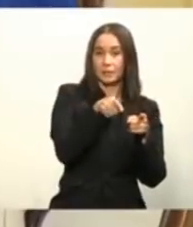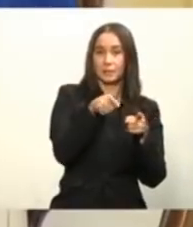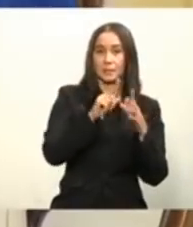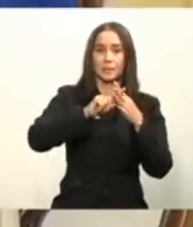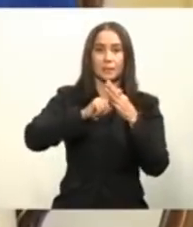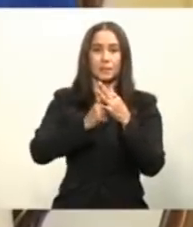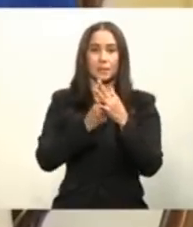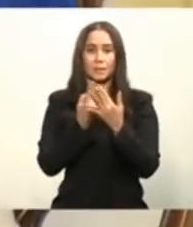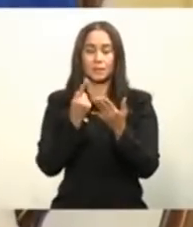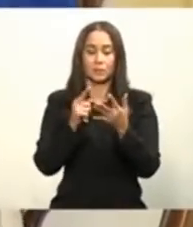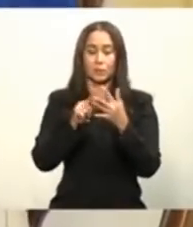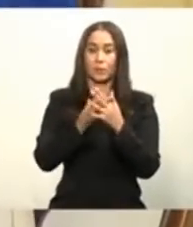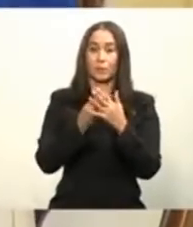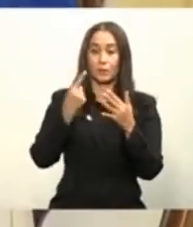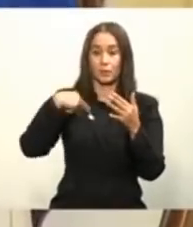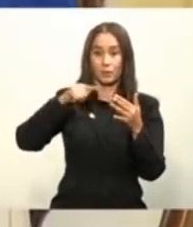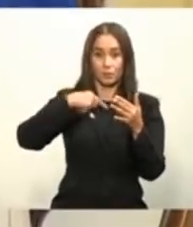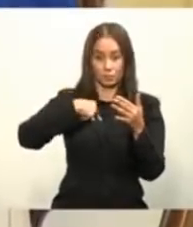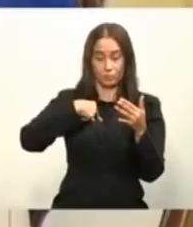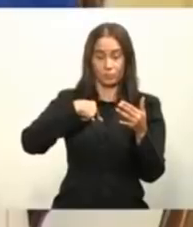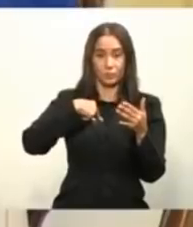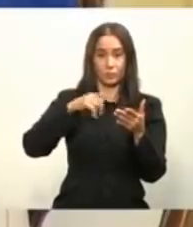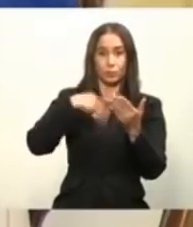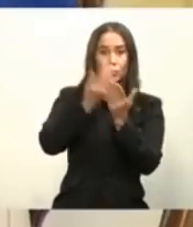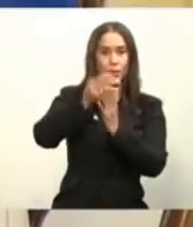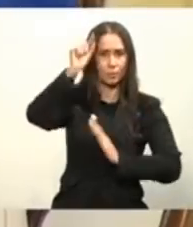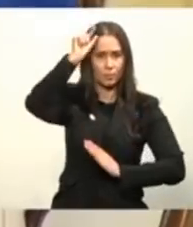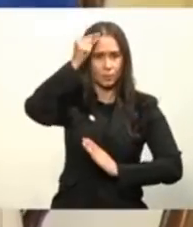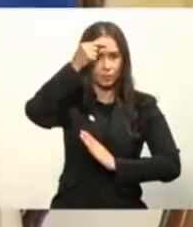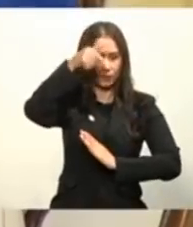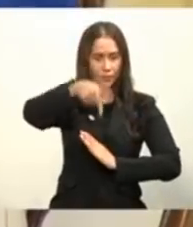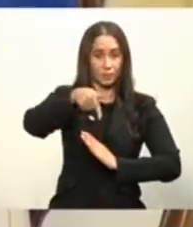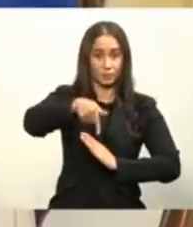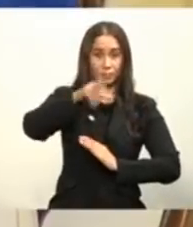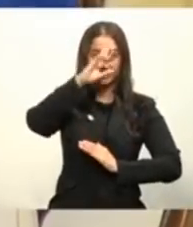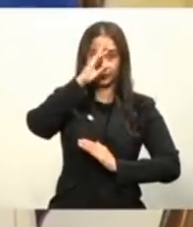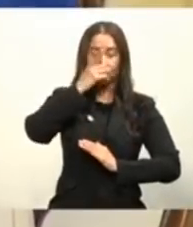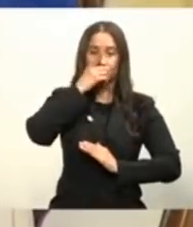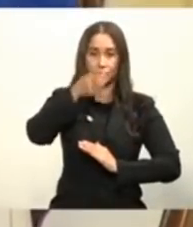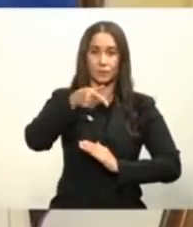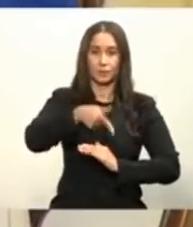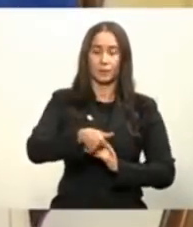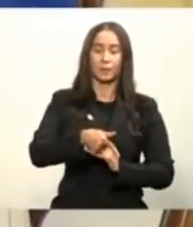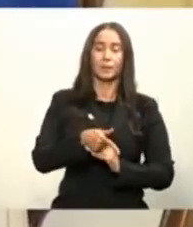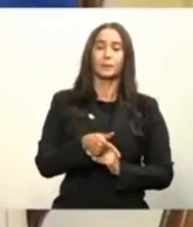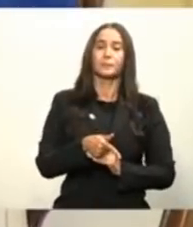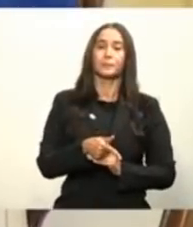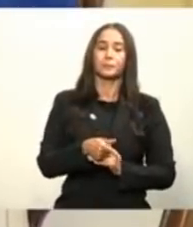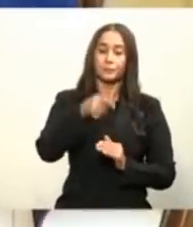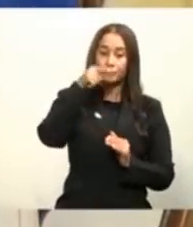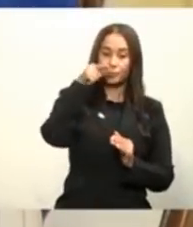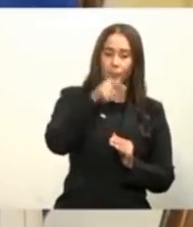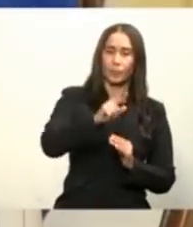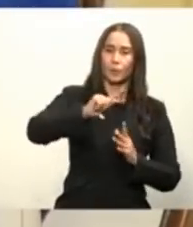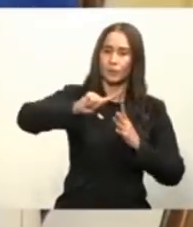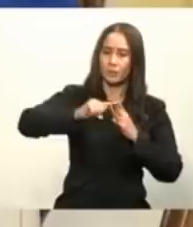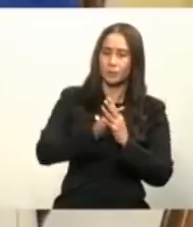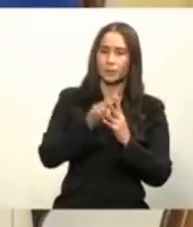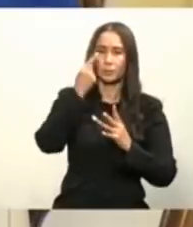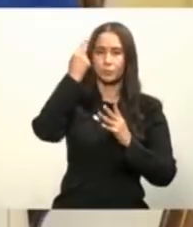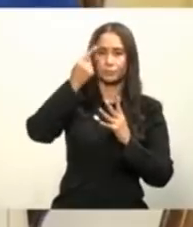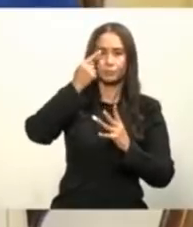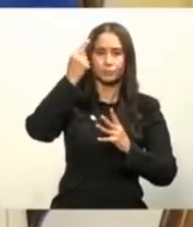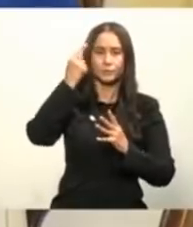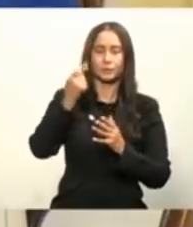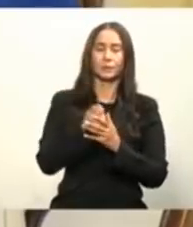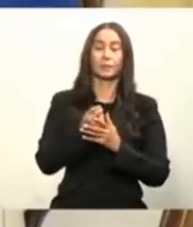momento en el que asumimos el gobierno de la República Dominicana. Es por ello que antes de